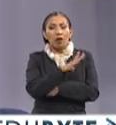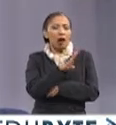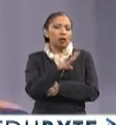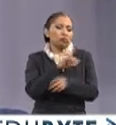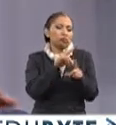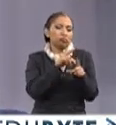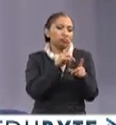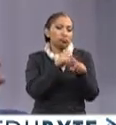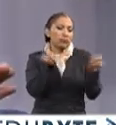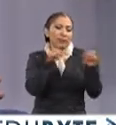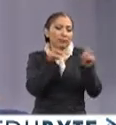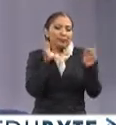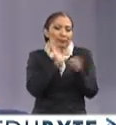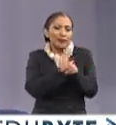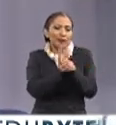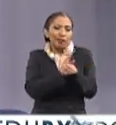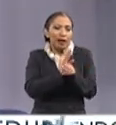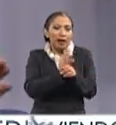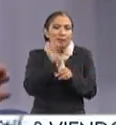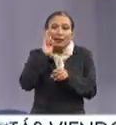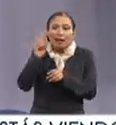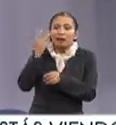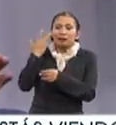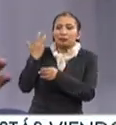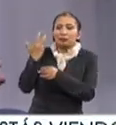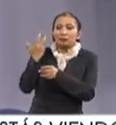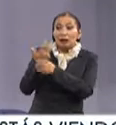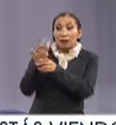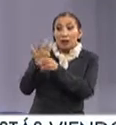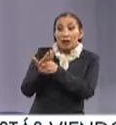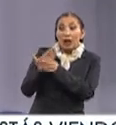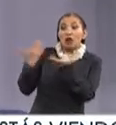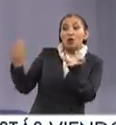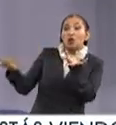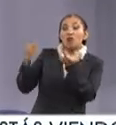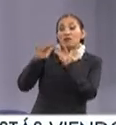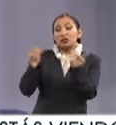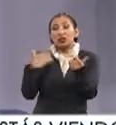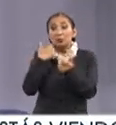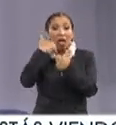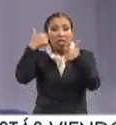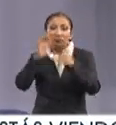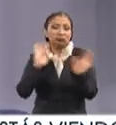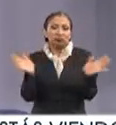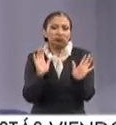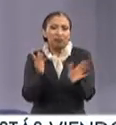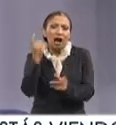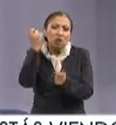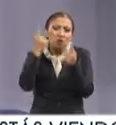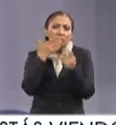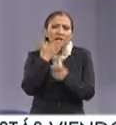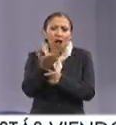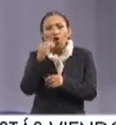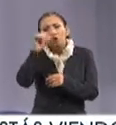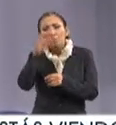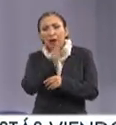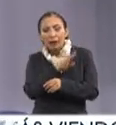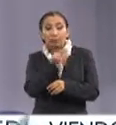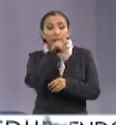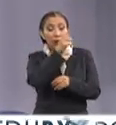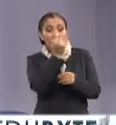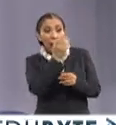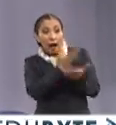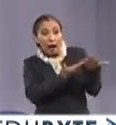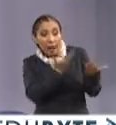como de todo, ¿no? Porque, digo, ver cine americano o francés no te garantiza que va a ser bueno. Claro. Pero hay muy buen cine de